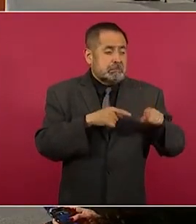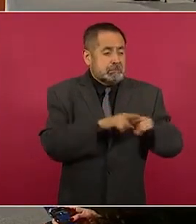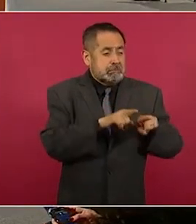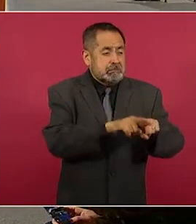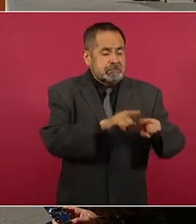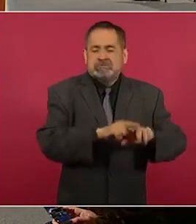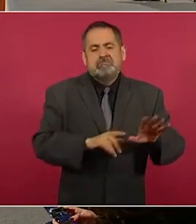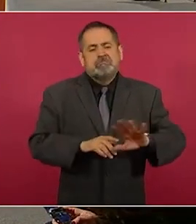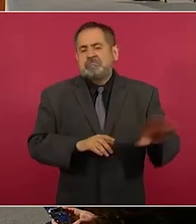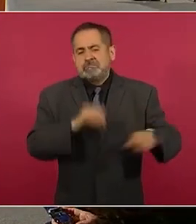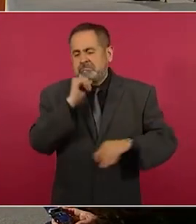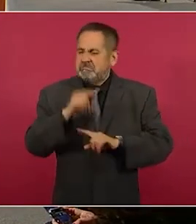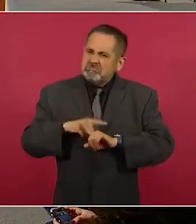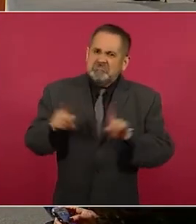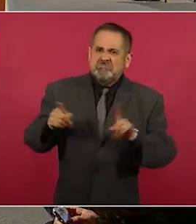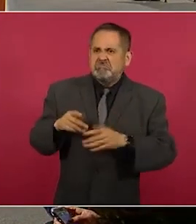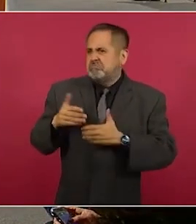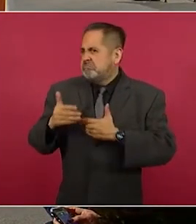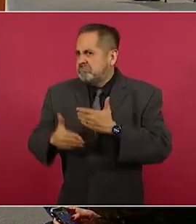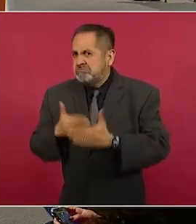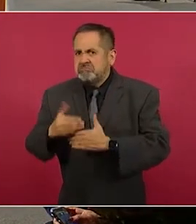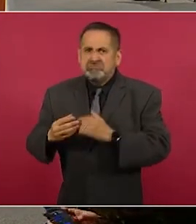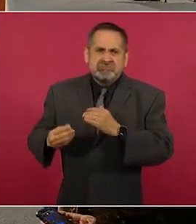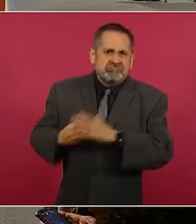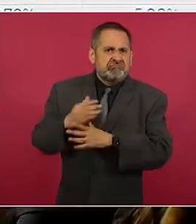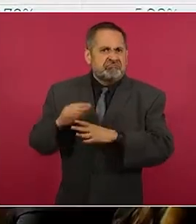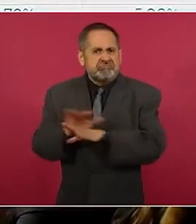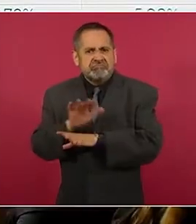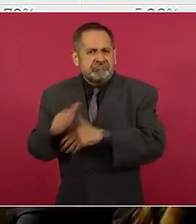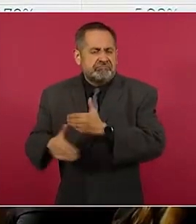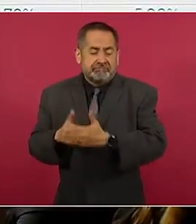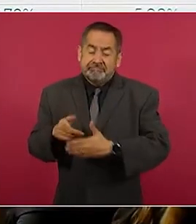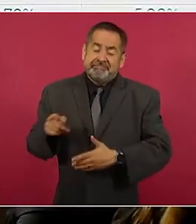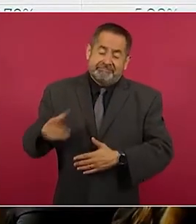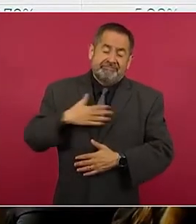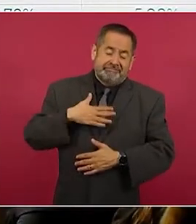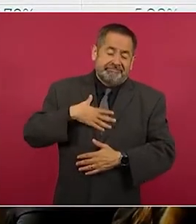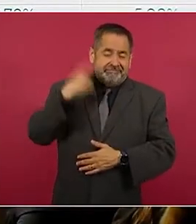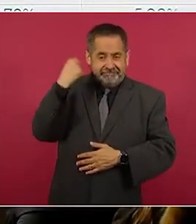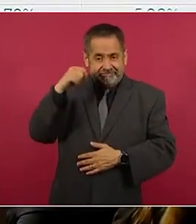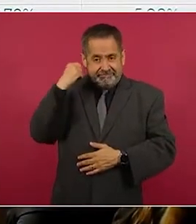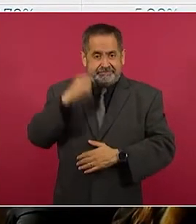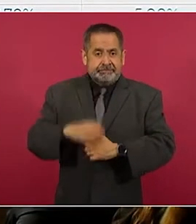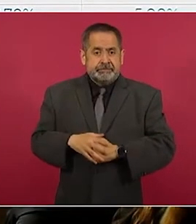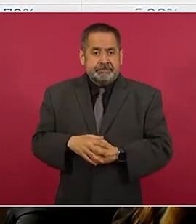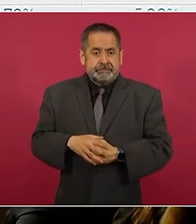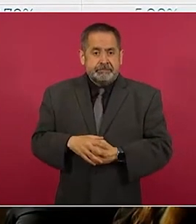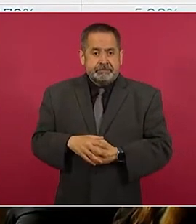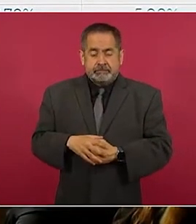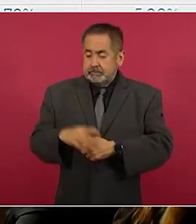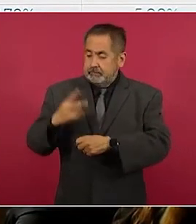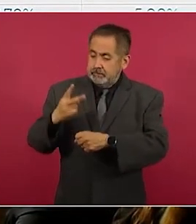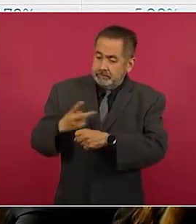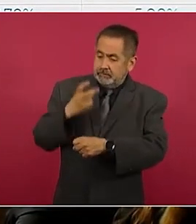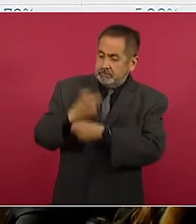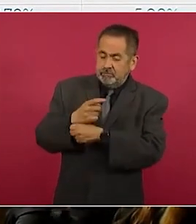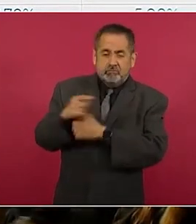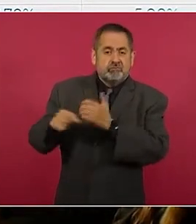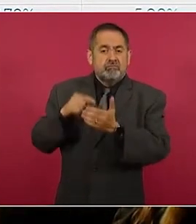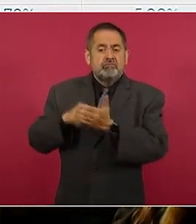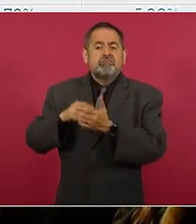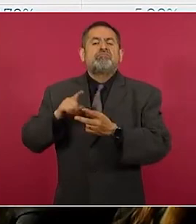Segundo lugar, en postura liberal no conservadora,